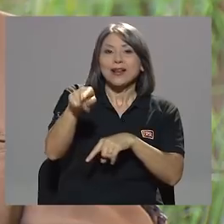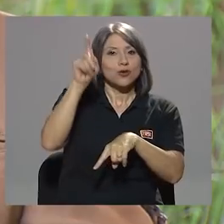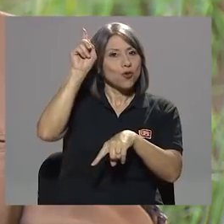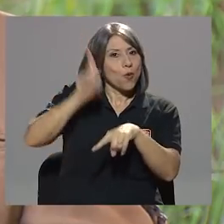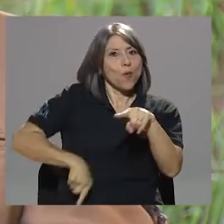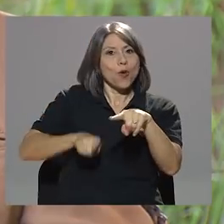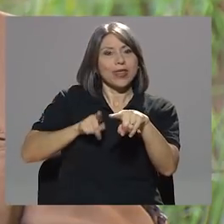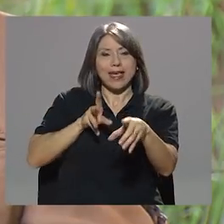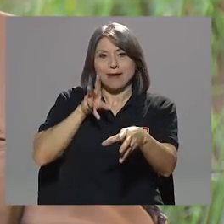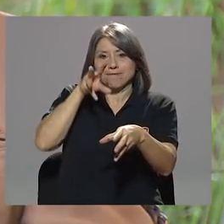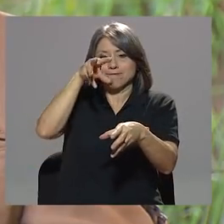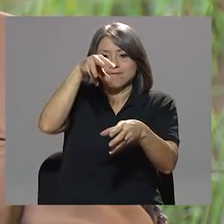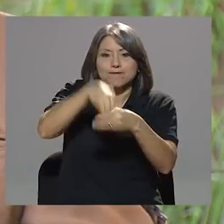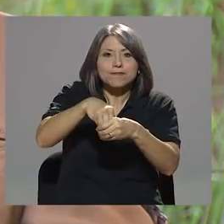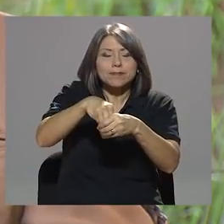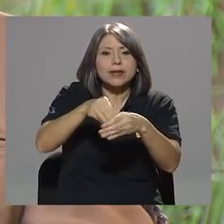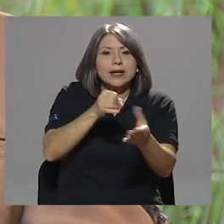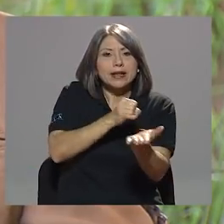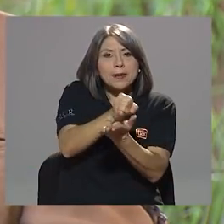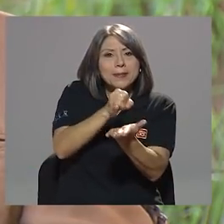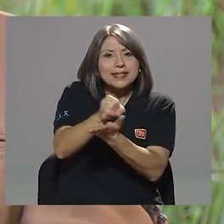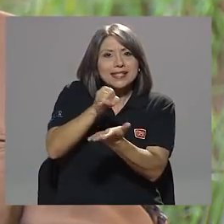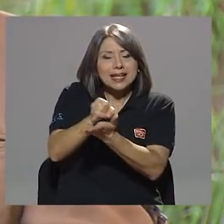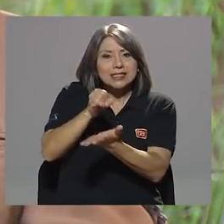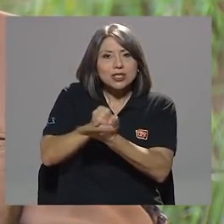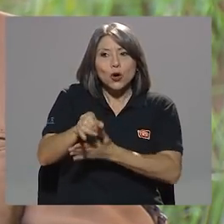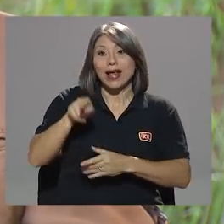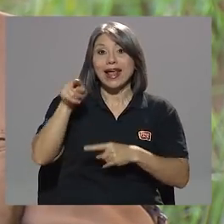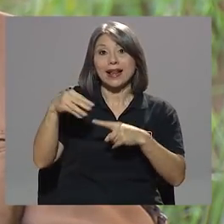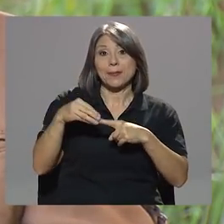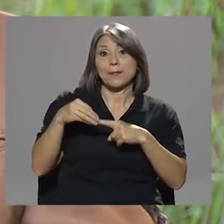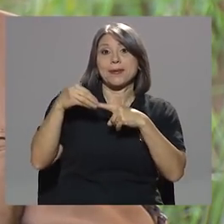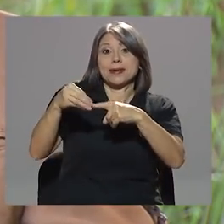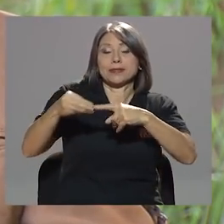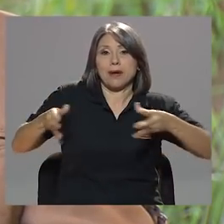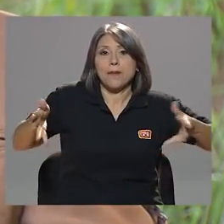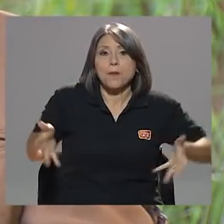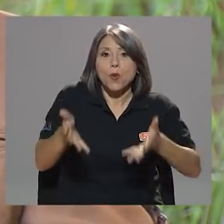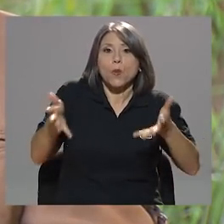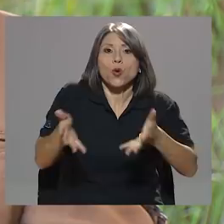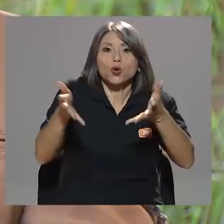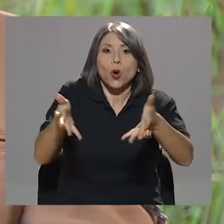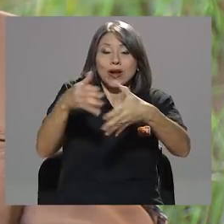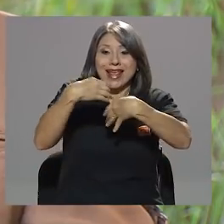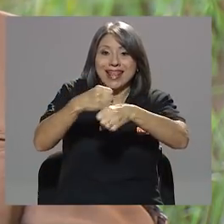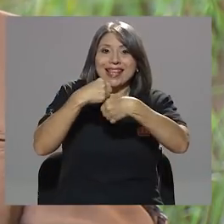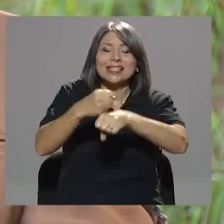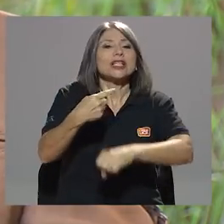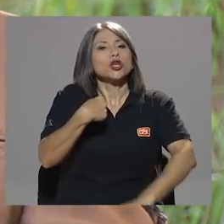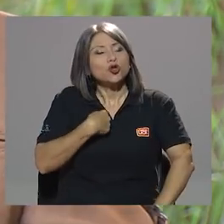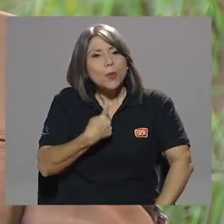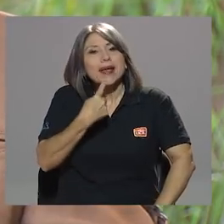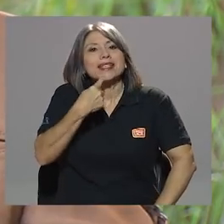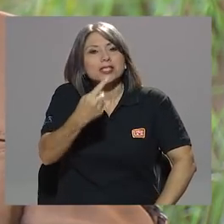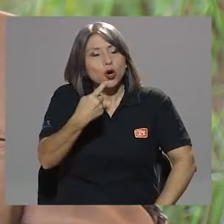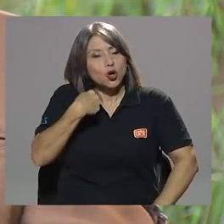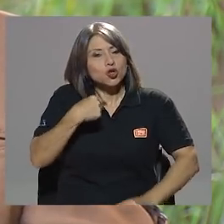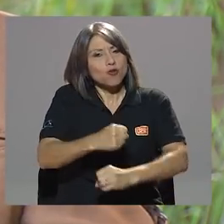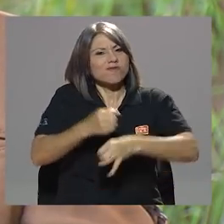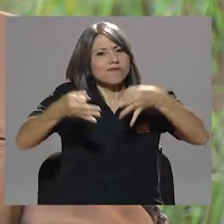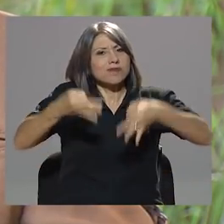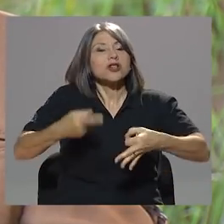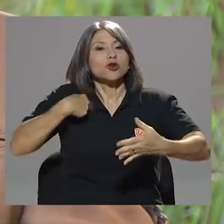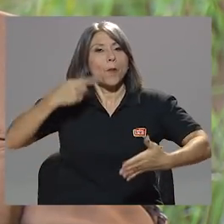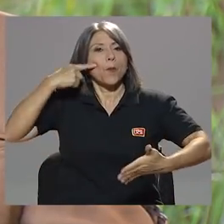investigación, que fue el principal promotor y autor de lo que yo menciono y ratifico y probaré